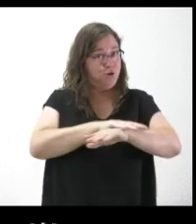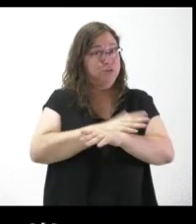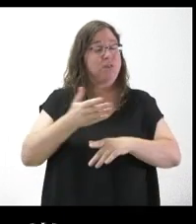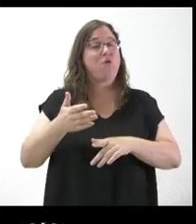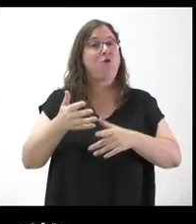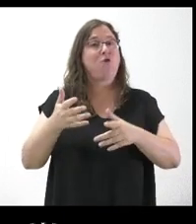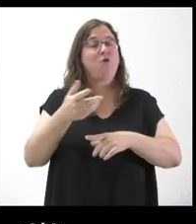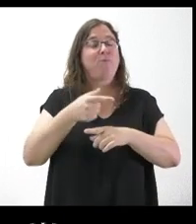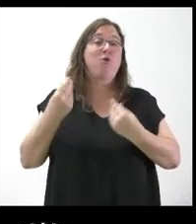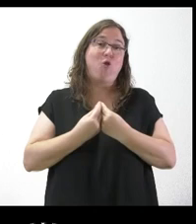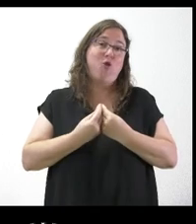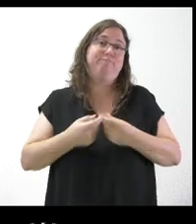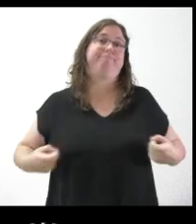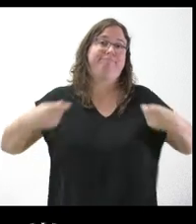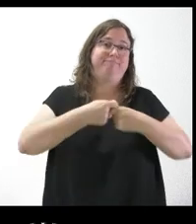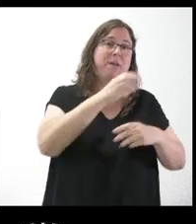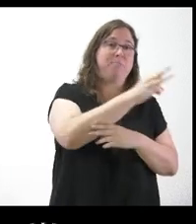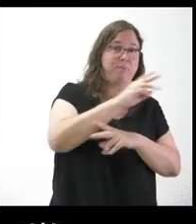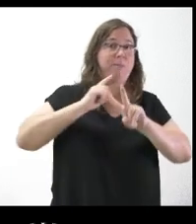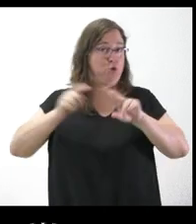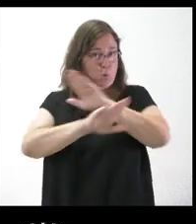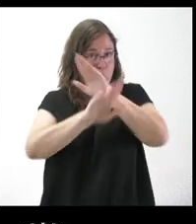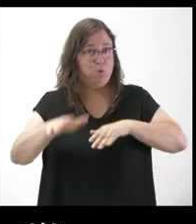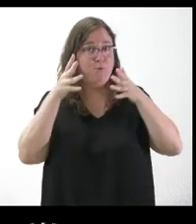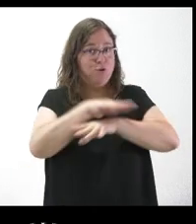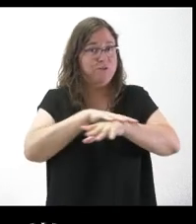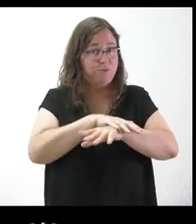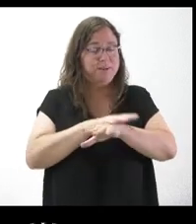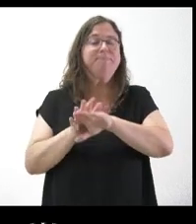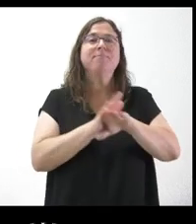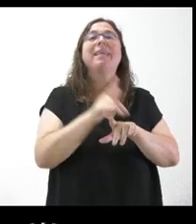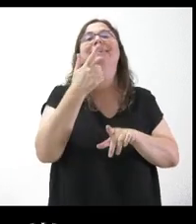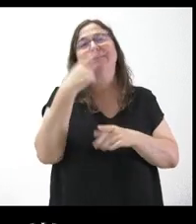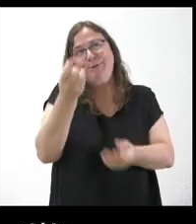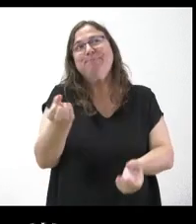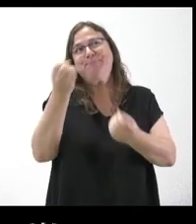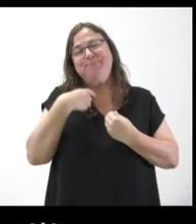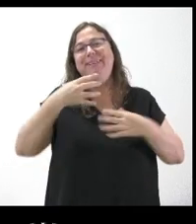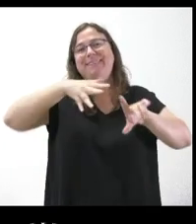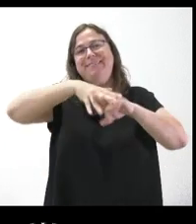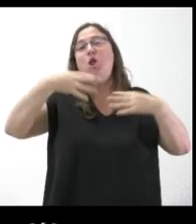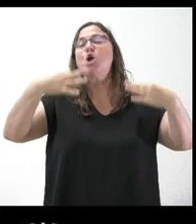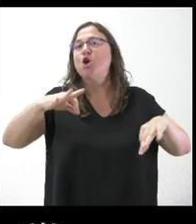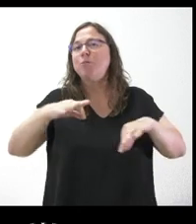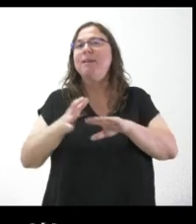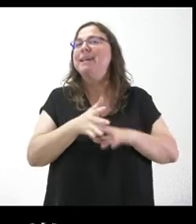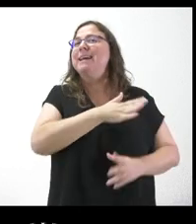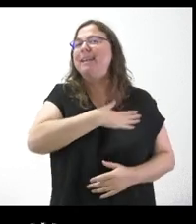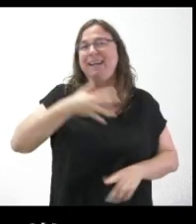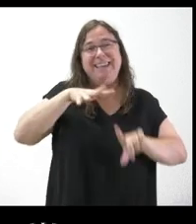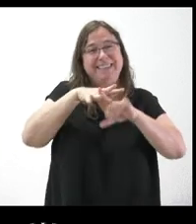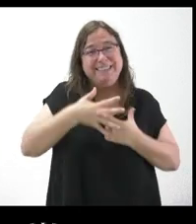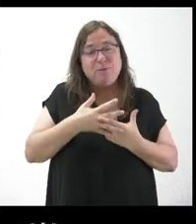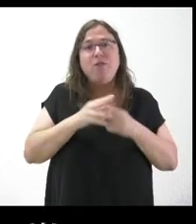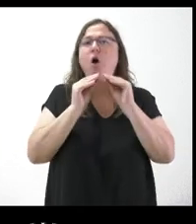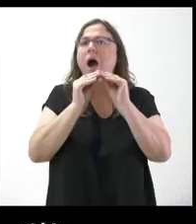Gobierno de PP y Vox. Y luego, al margen de la posible normalidad que nos pueda transmitir qué ha pasado en este Consejo de Gobierno. No sé si cree que la situación tiene